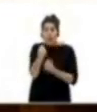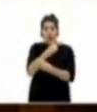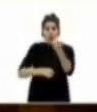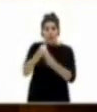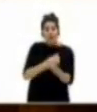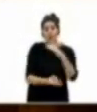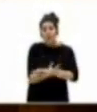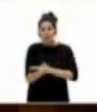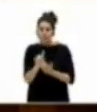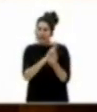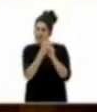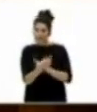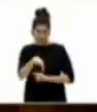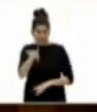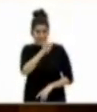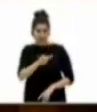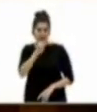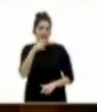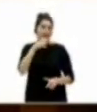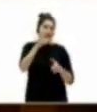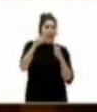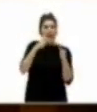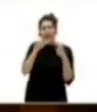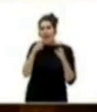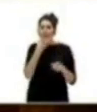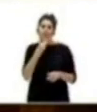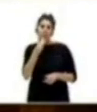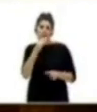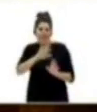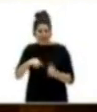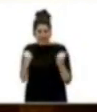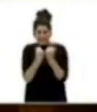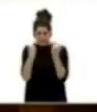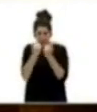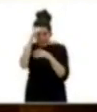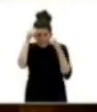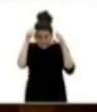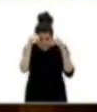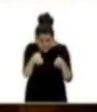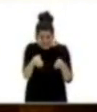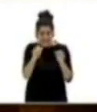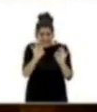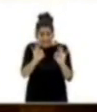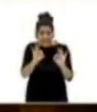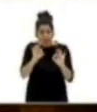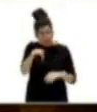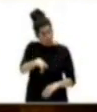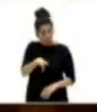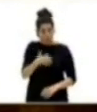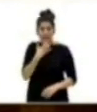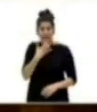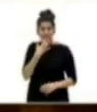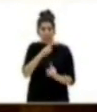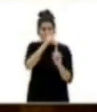productivo para Canarias. Todo lleno de palabras bonitas, pero falta de acciones concretas y precisas. Hoy mismo hay que dar